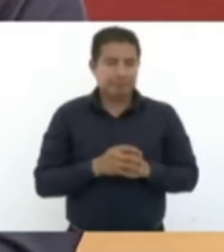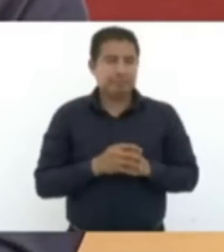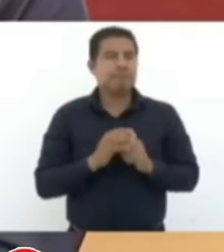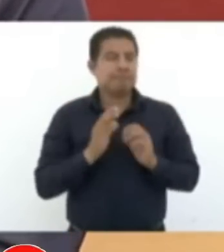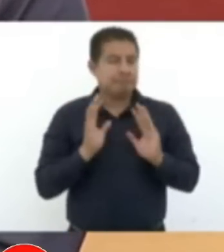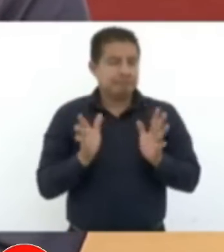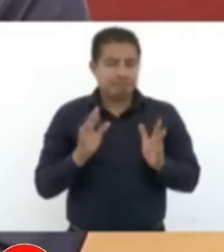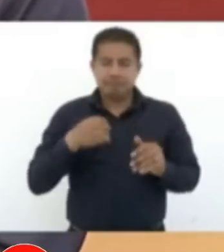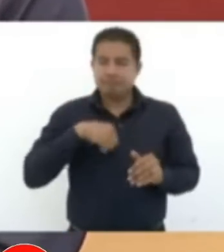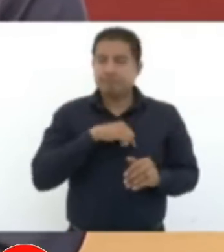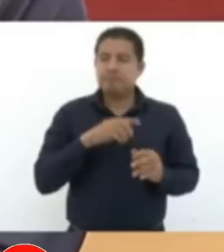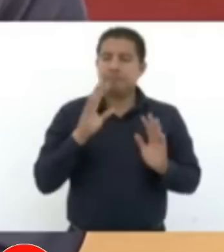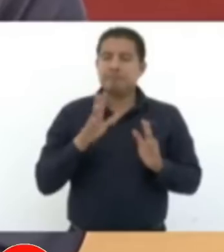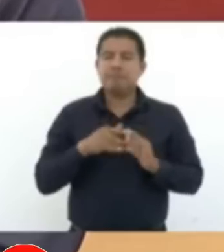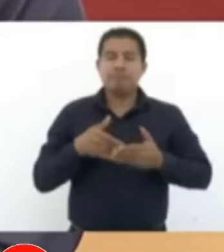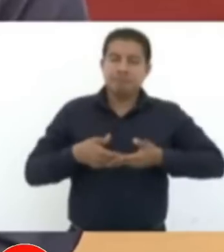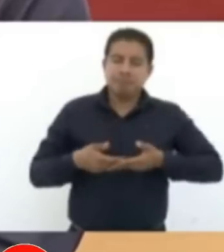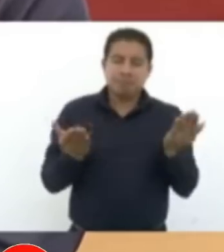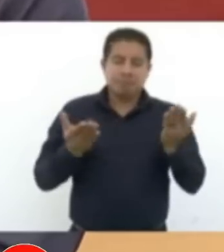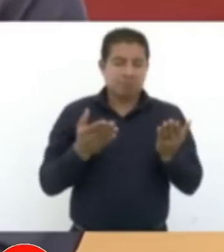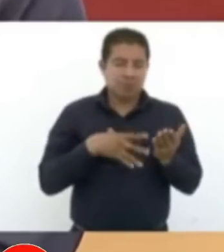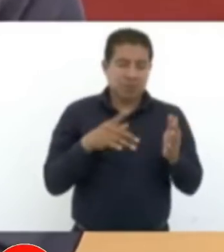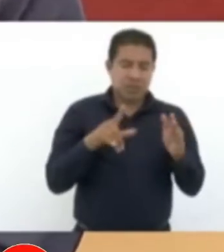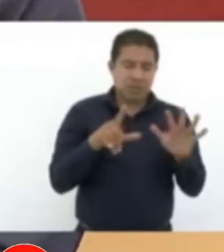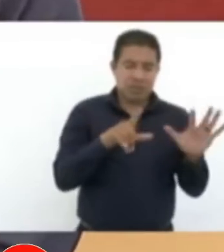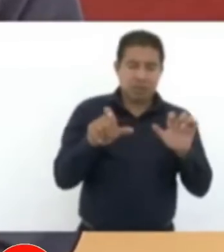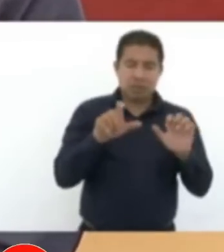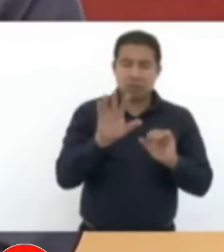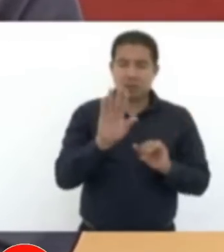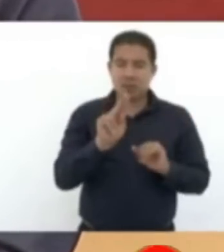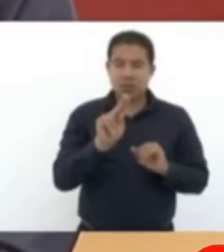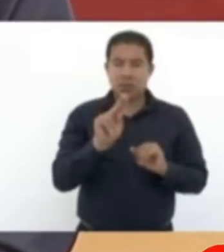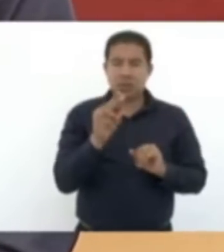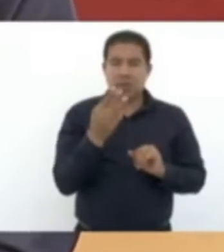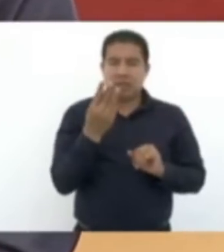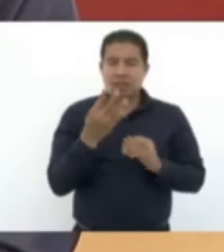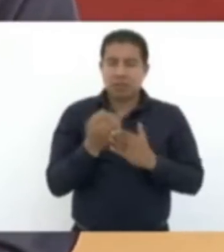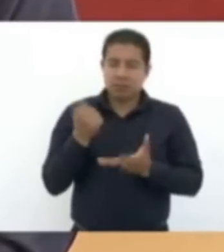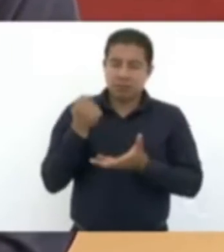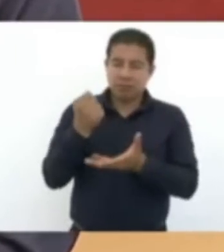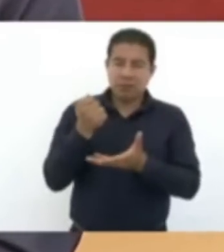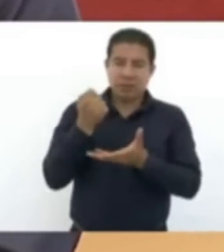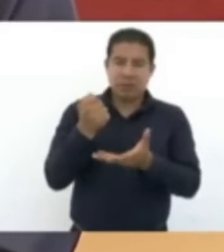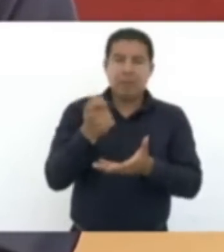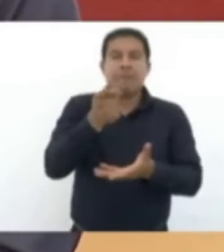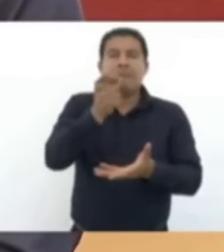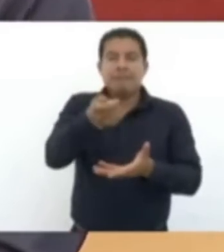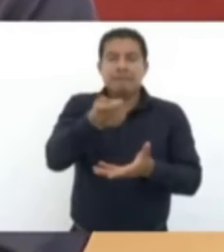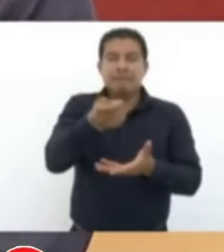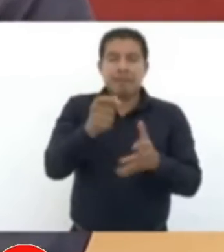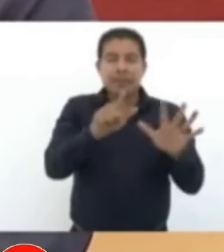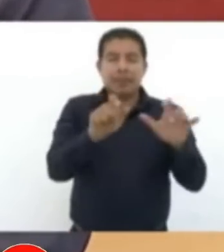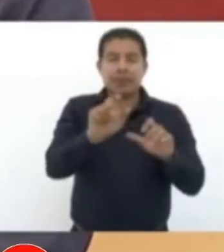entregando 783 presupuestos, es decir, a